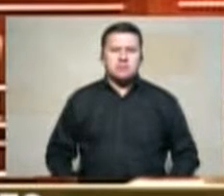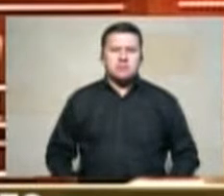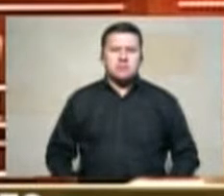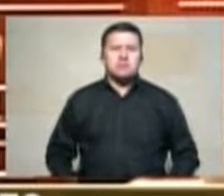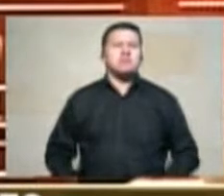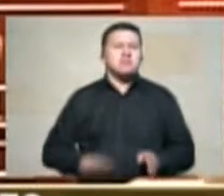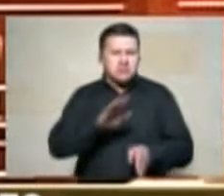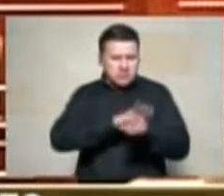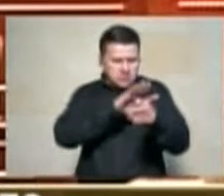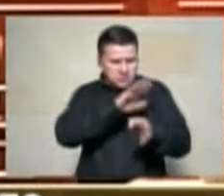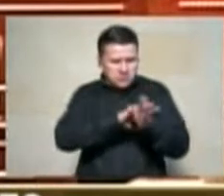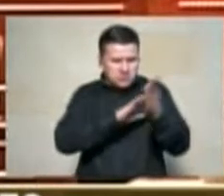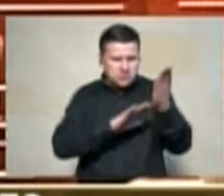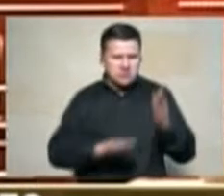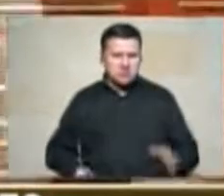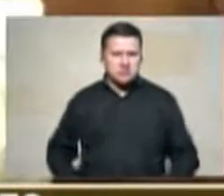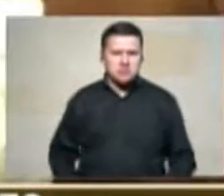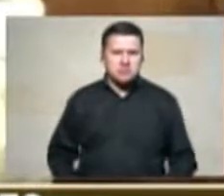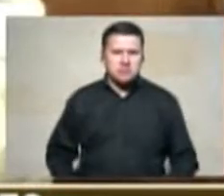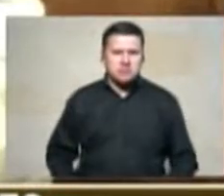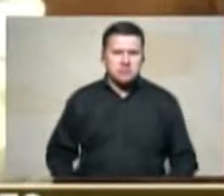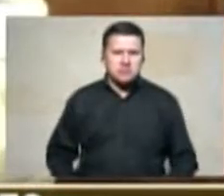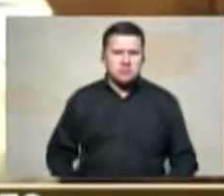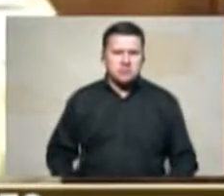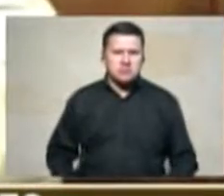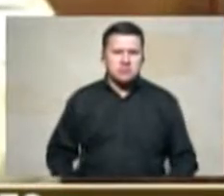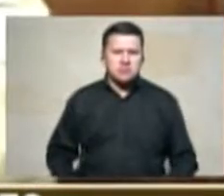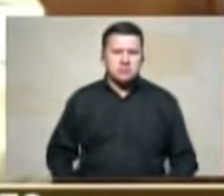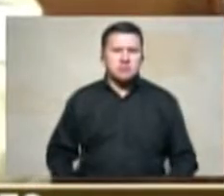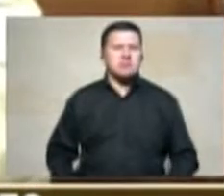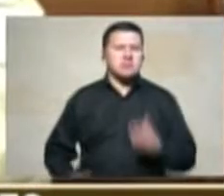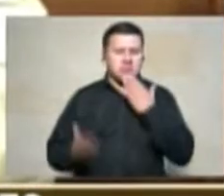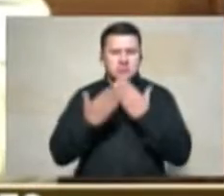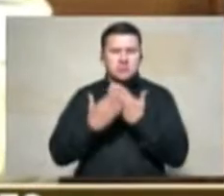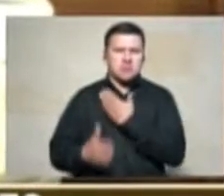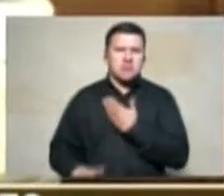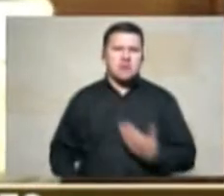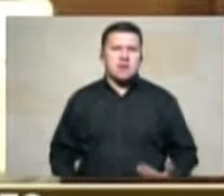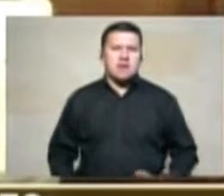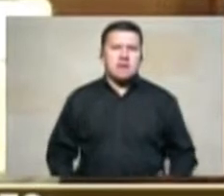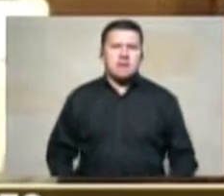continúe representante Inti adelante muchas gracias presidente